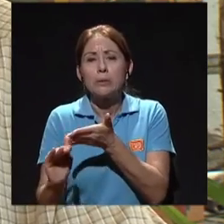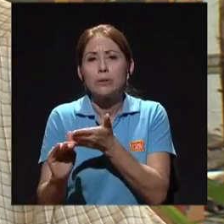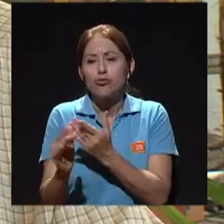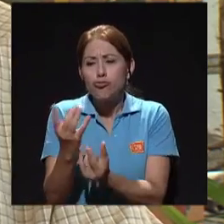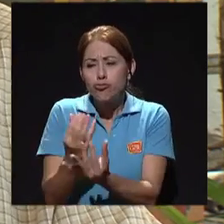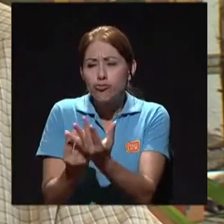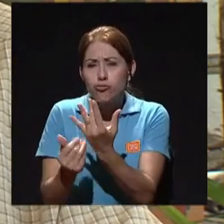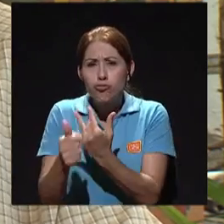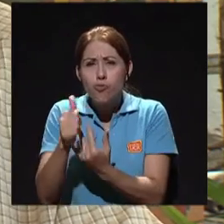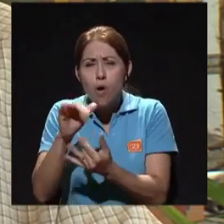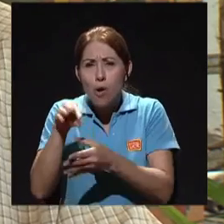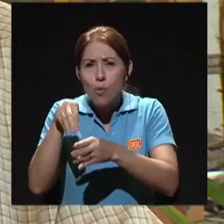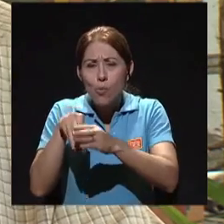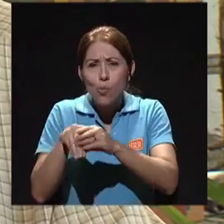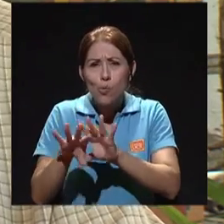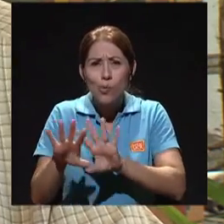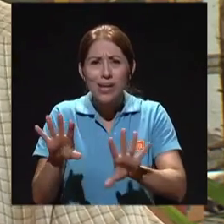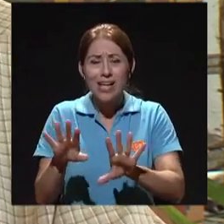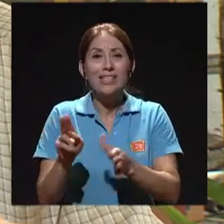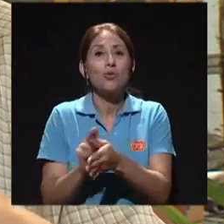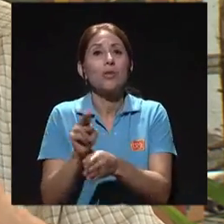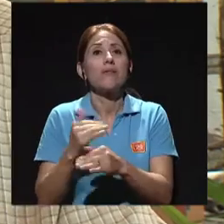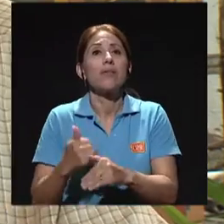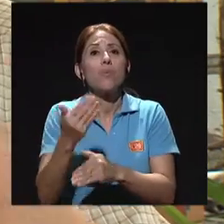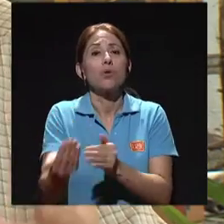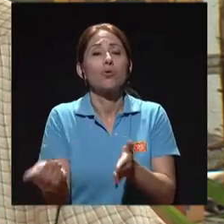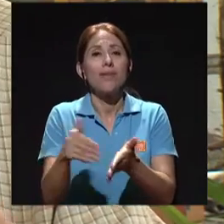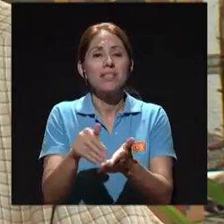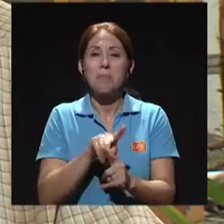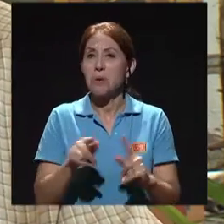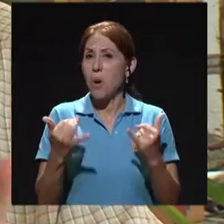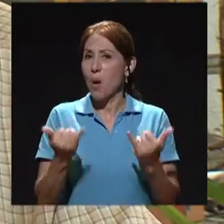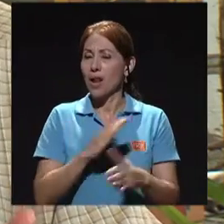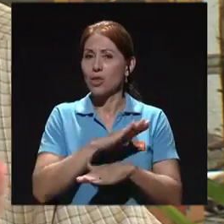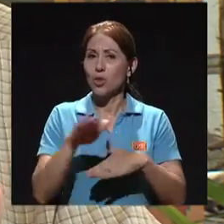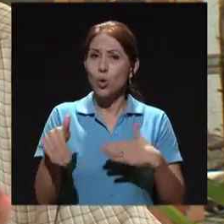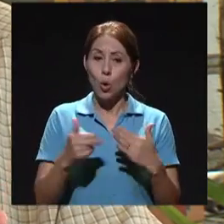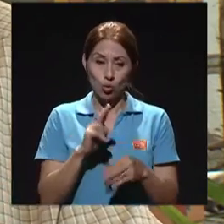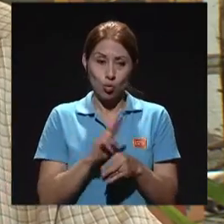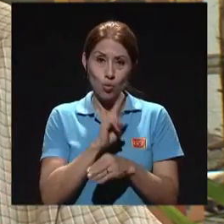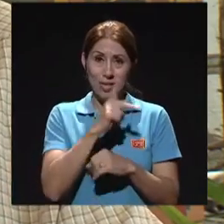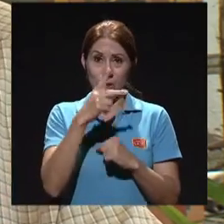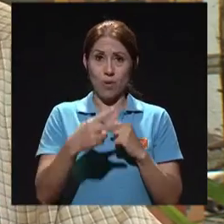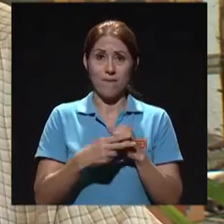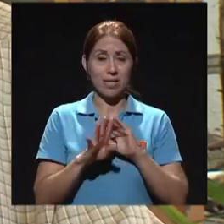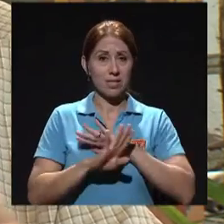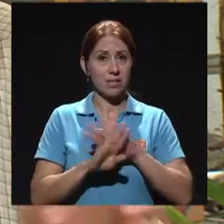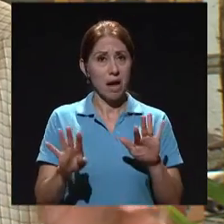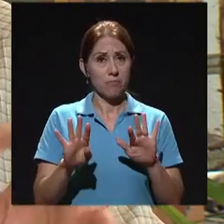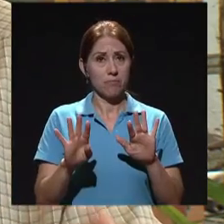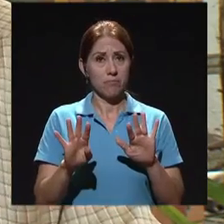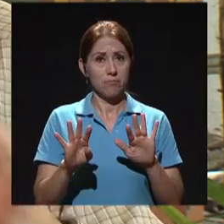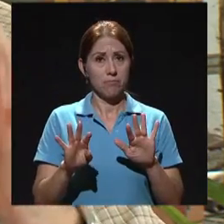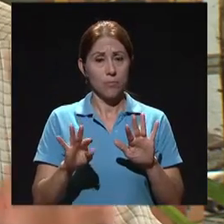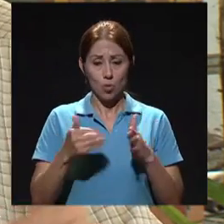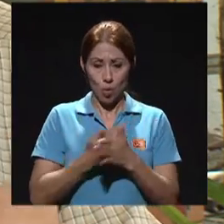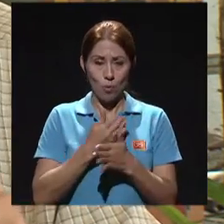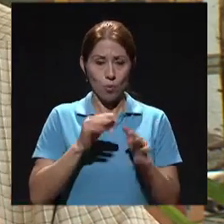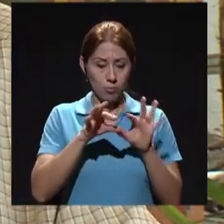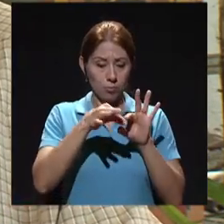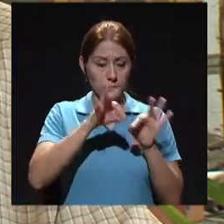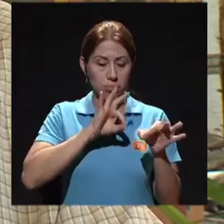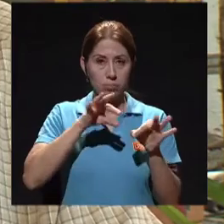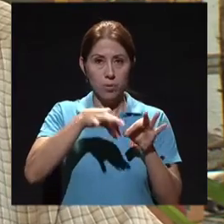Las agujas, por ejemplo, se esterilizaban, se autoclavaban, eran otro tipo de materiales. Ahora todo es, se utiliza, viene sellado, viene